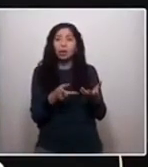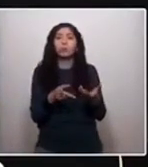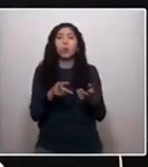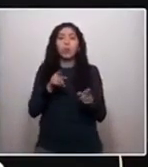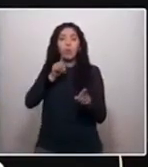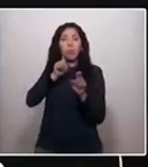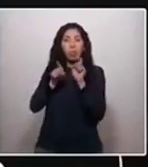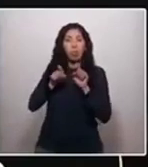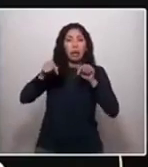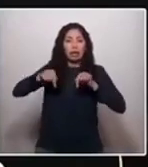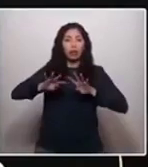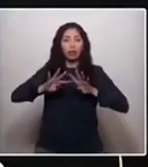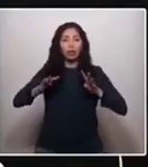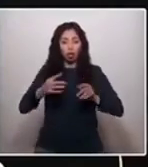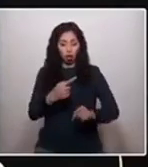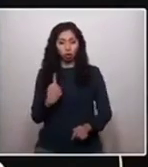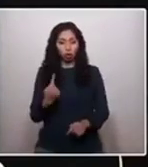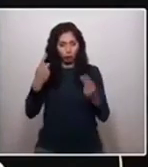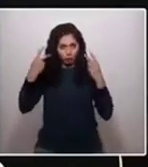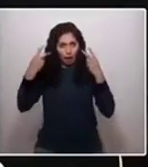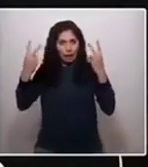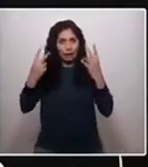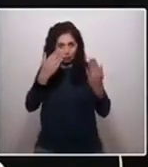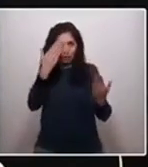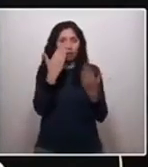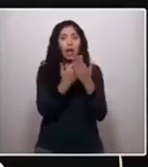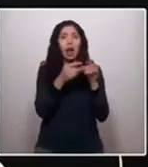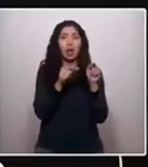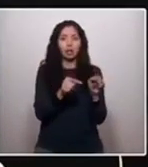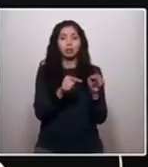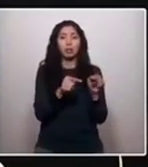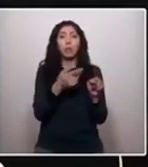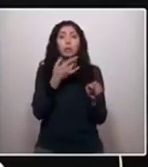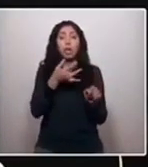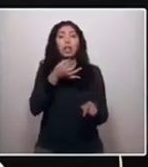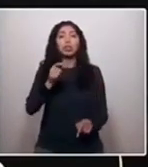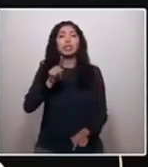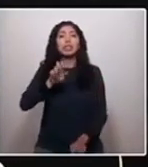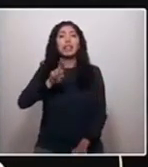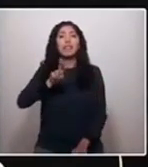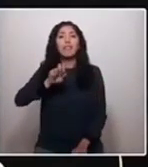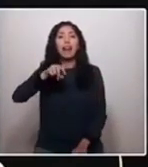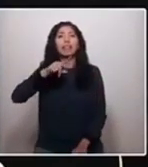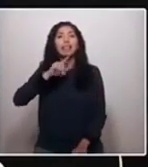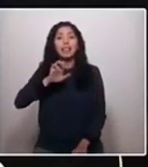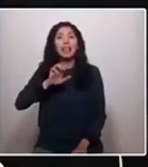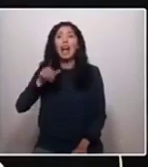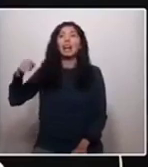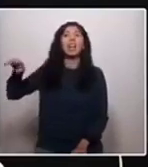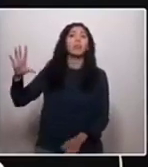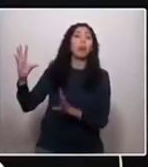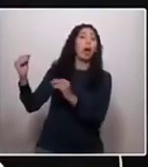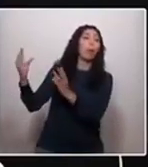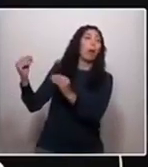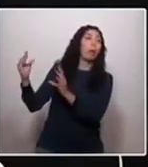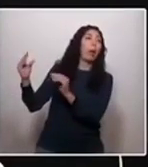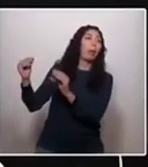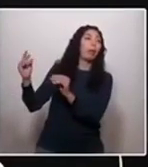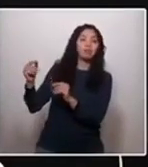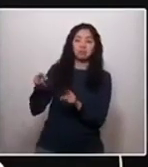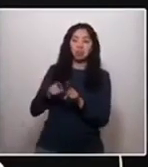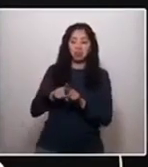y hay que ser valientes para enfrentarlo. Porque tal como decía Cervantes, que ladren, Presidenta, que ladren. Porque es señal que avanzamos.